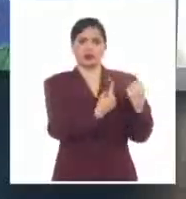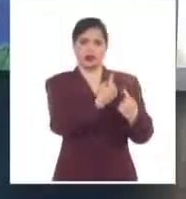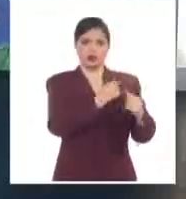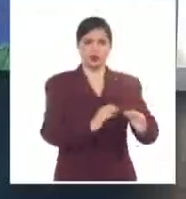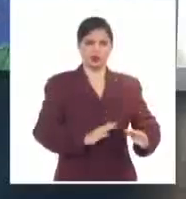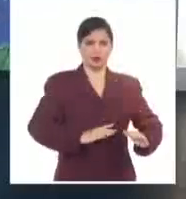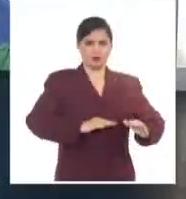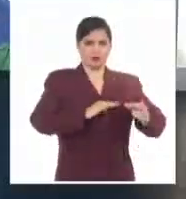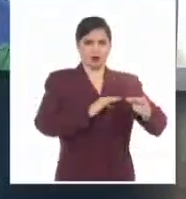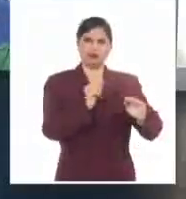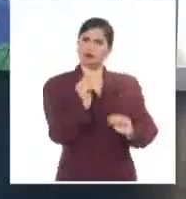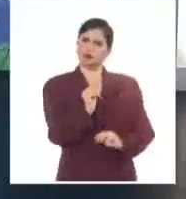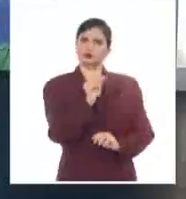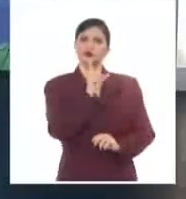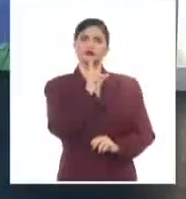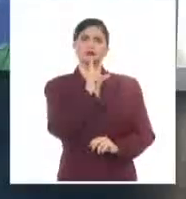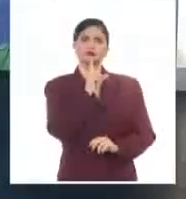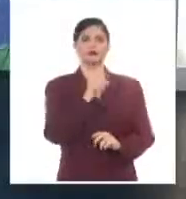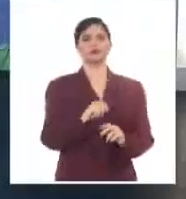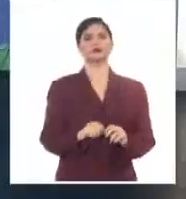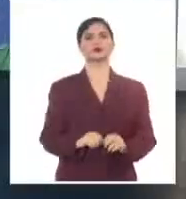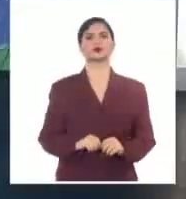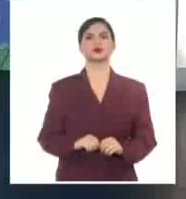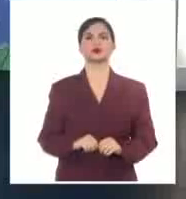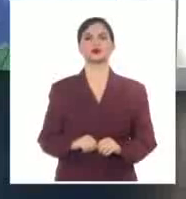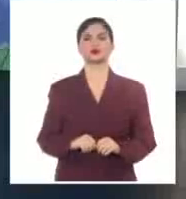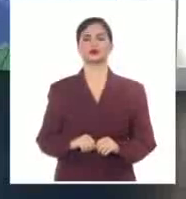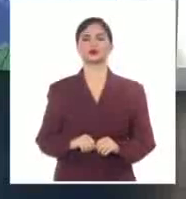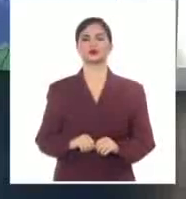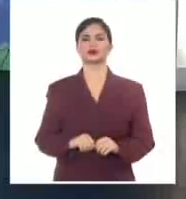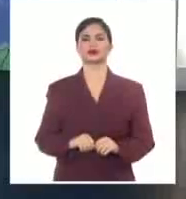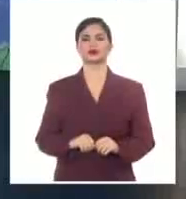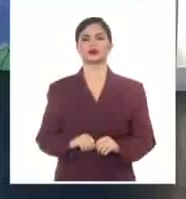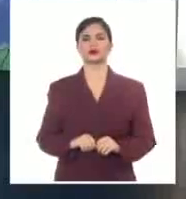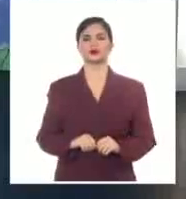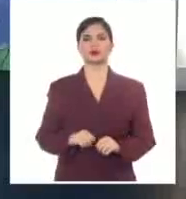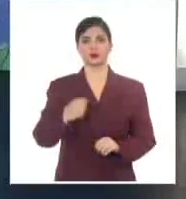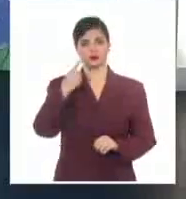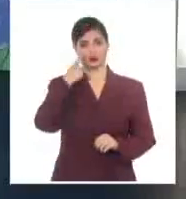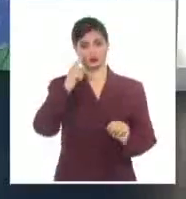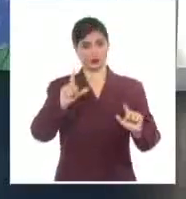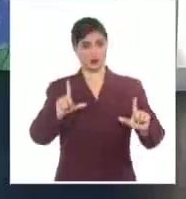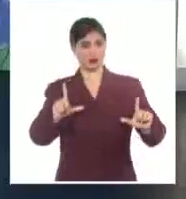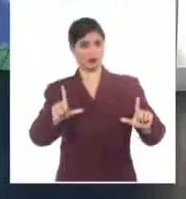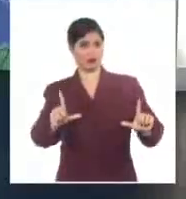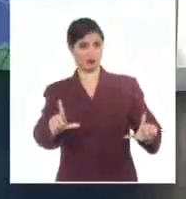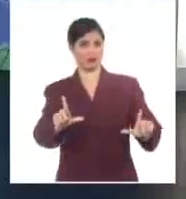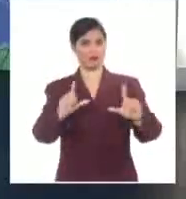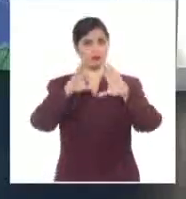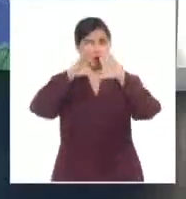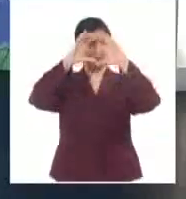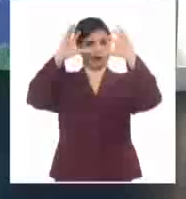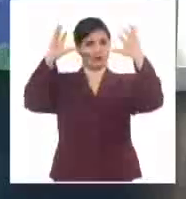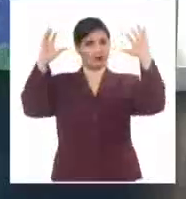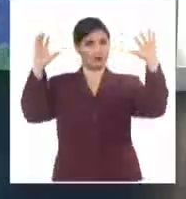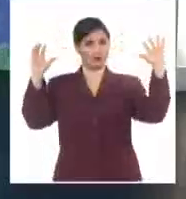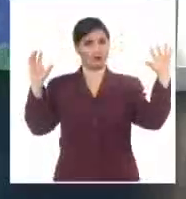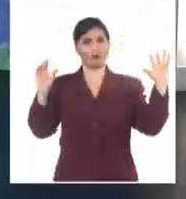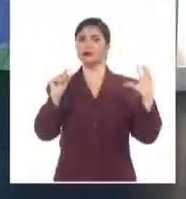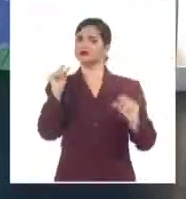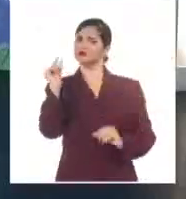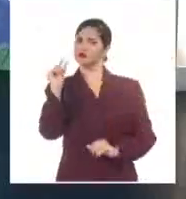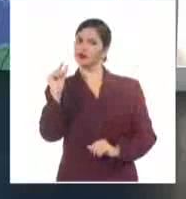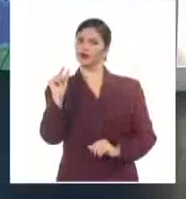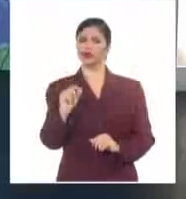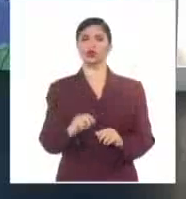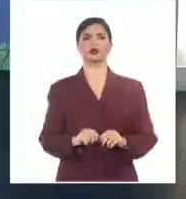significativos. Influyen las altas presiones sobre el área, esto genera, como pueden ver en las imágenes de satélite, muy poca nubosidad, algunos nublados altos provenientes del Golfo de